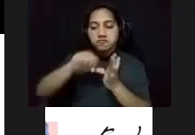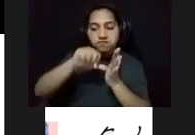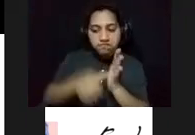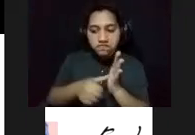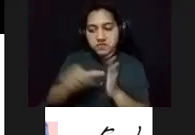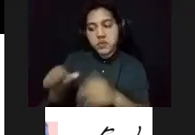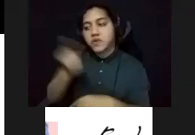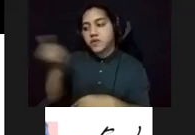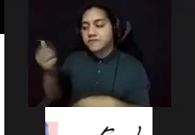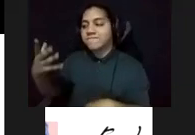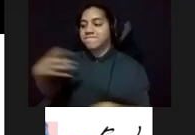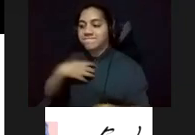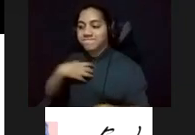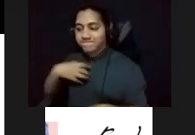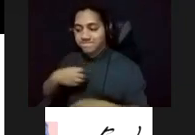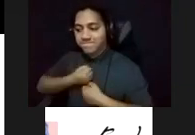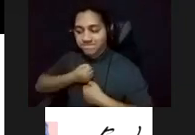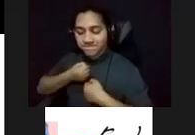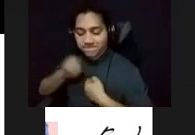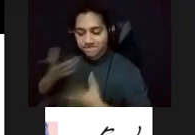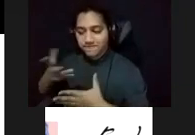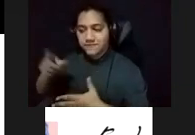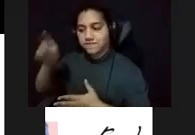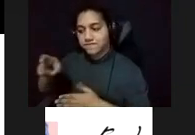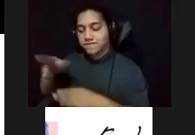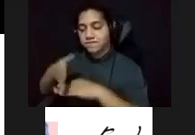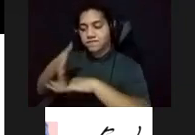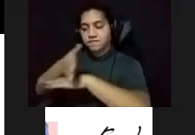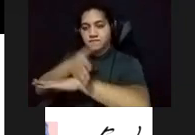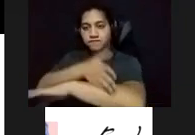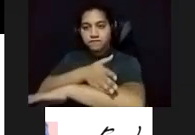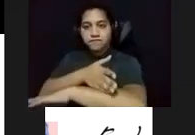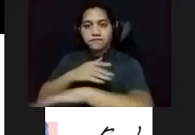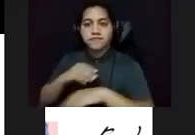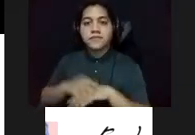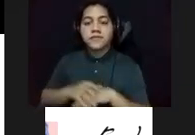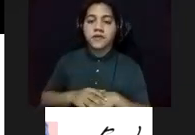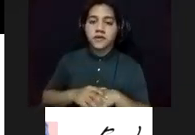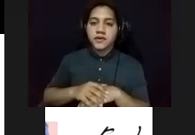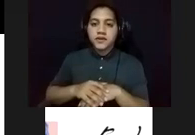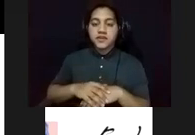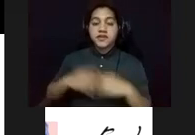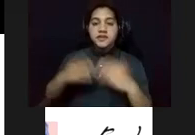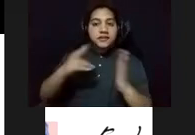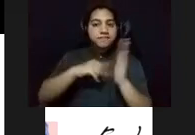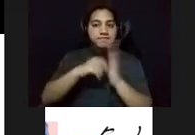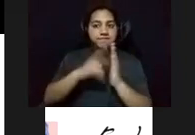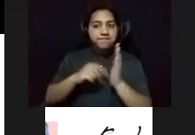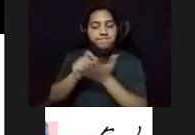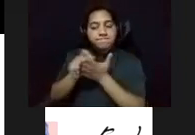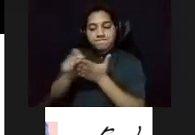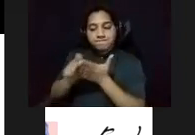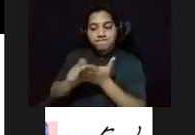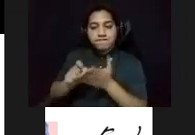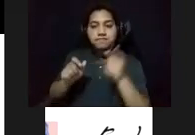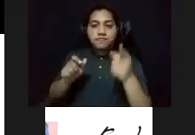atención hacia la decadencia de algunos inmuebles. Rafael Tufiño, entre sus pinturas y grabado, disfrutó de